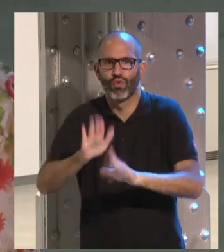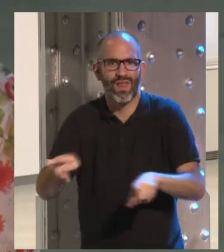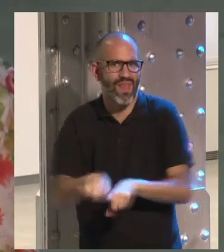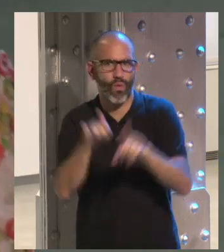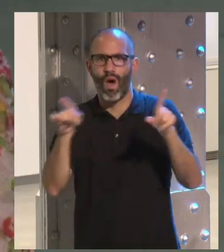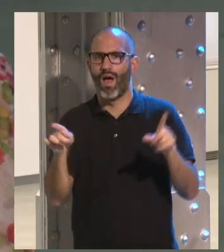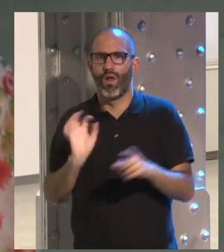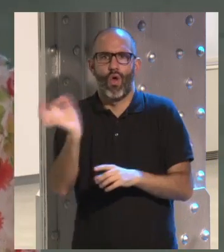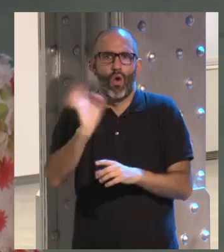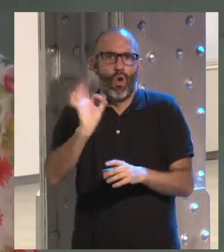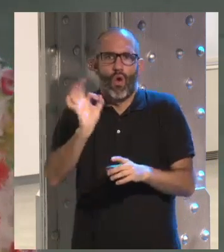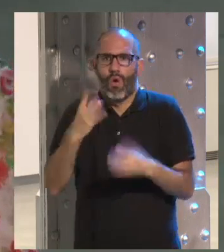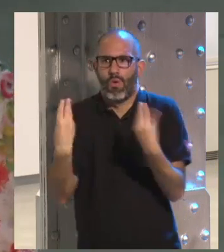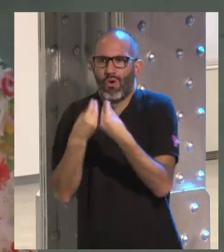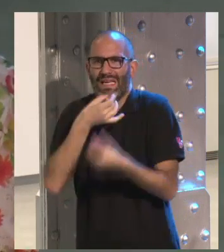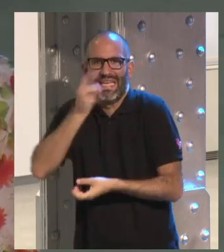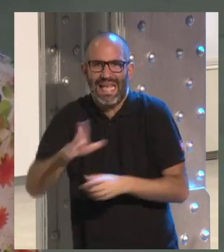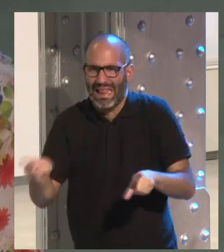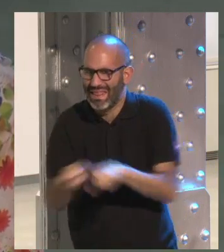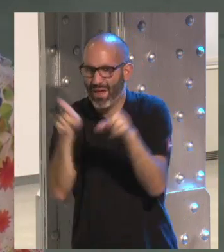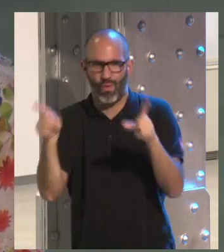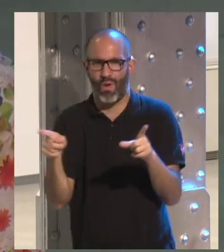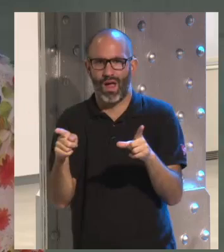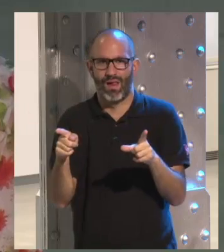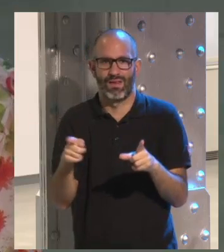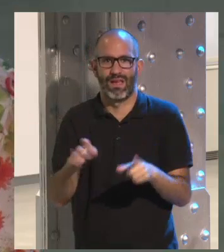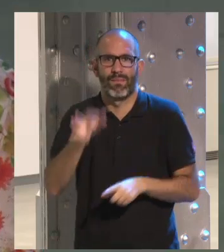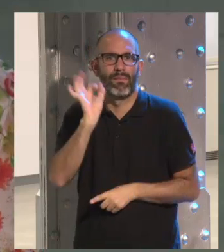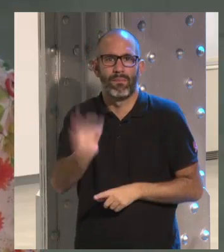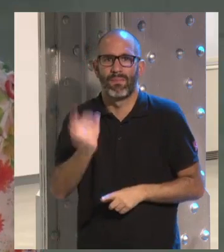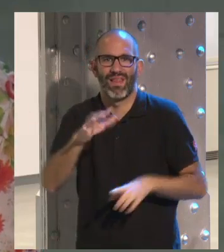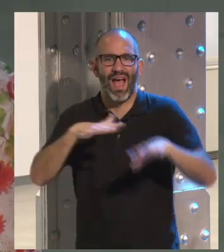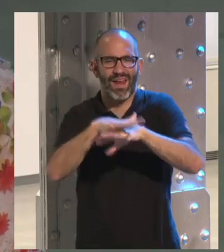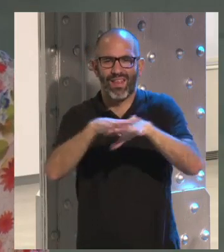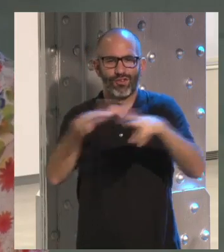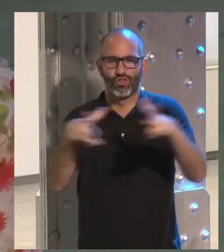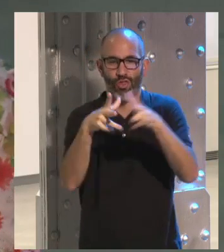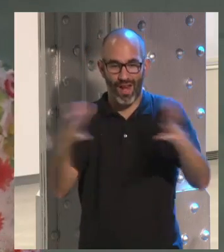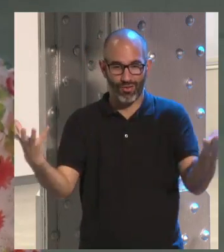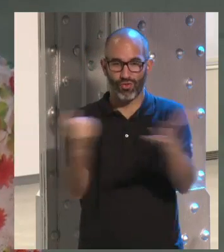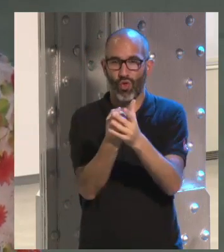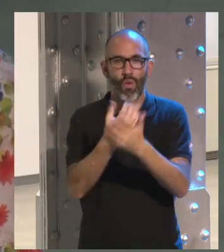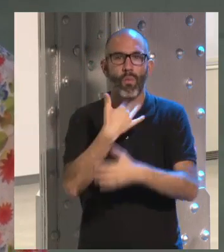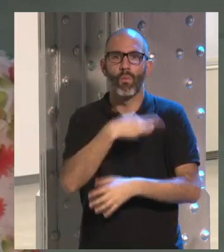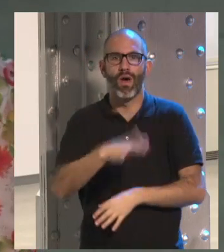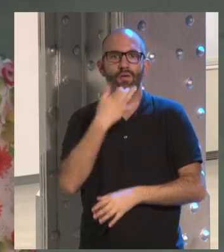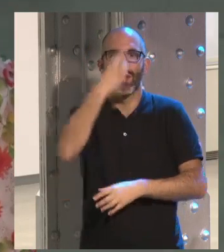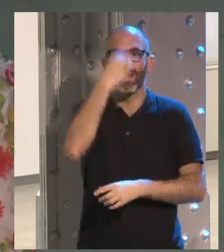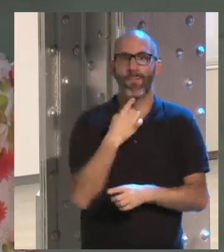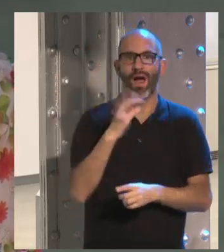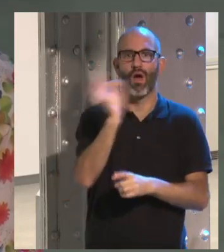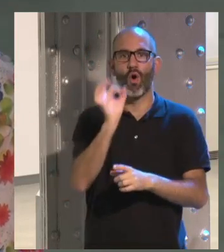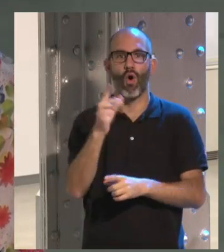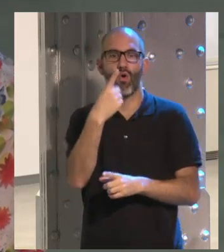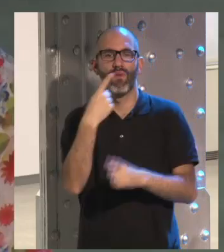no importa con quién estés, lo cierto es que las redes sociales, bien con una imagen o bien con